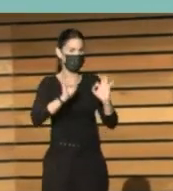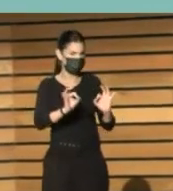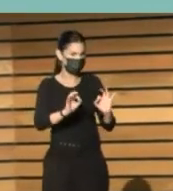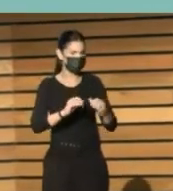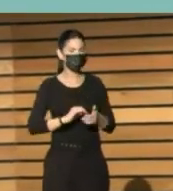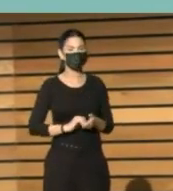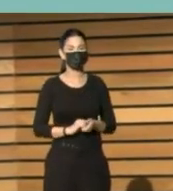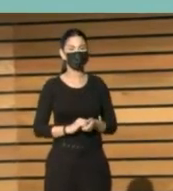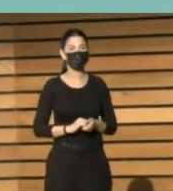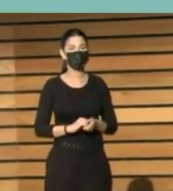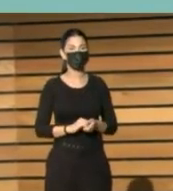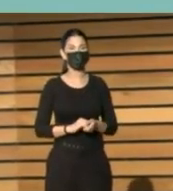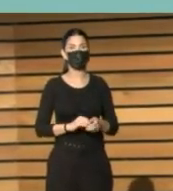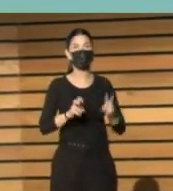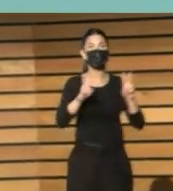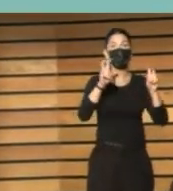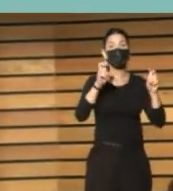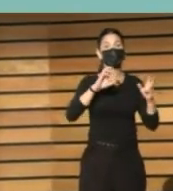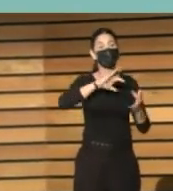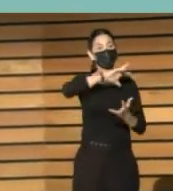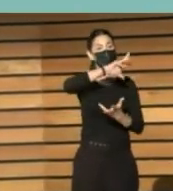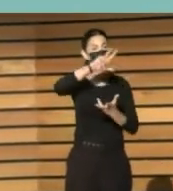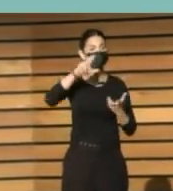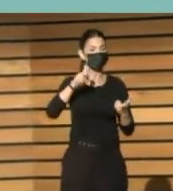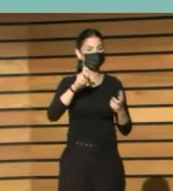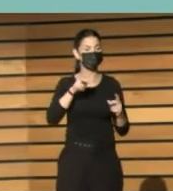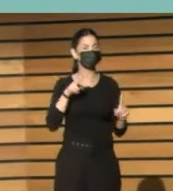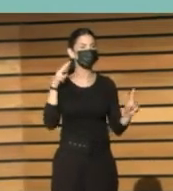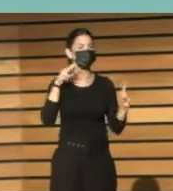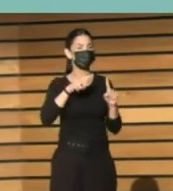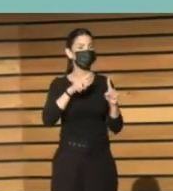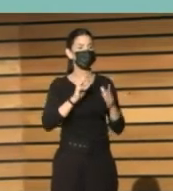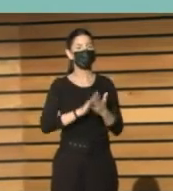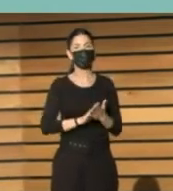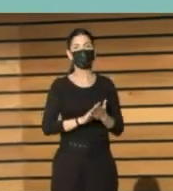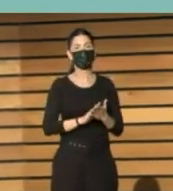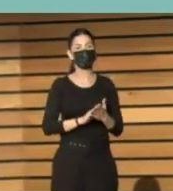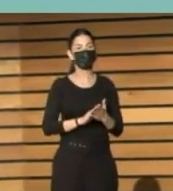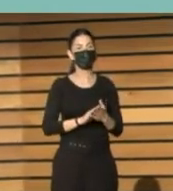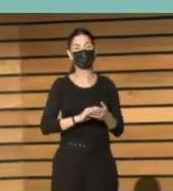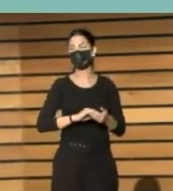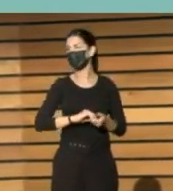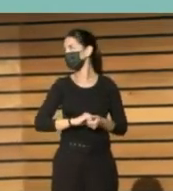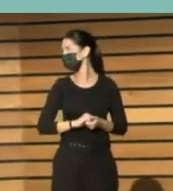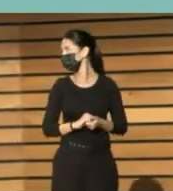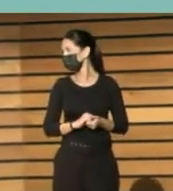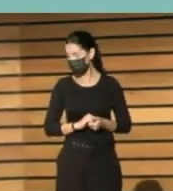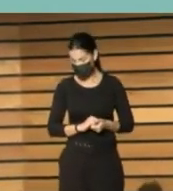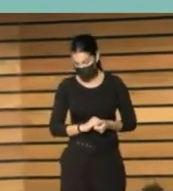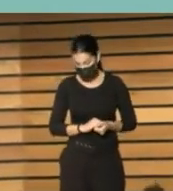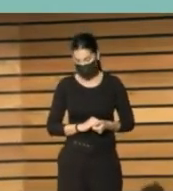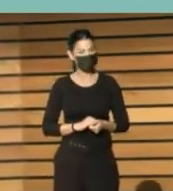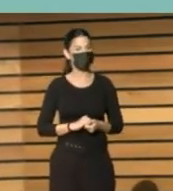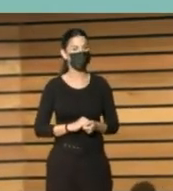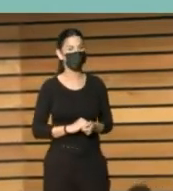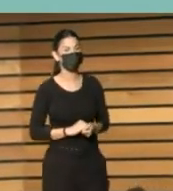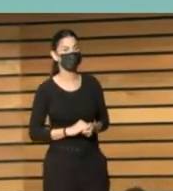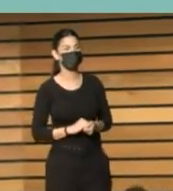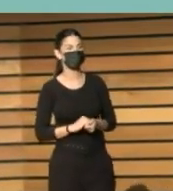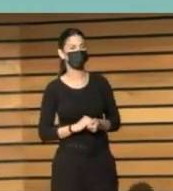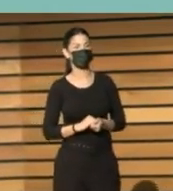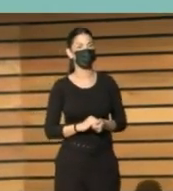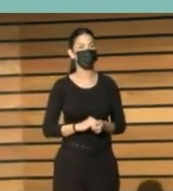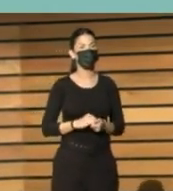A la mirada geográfica le queremos unir una mirada gráfica. Y en esto me voy a permitir